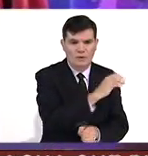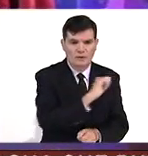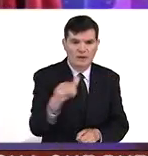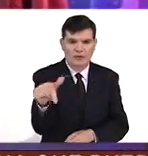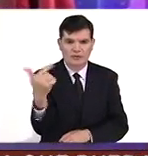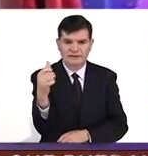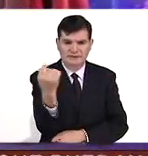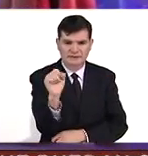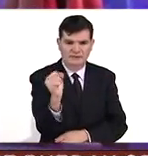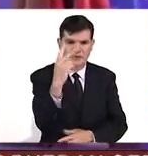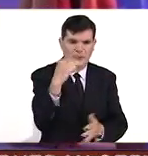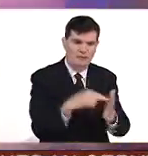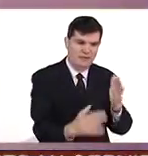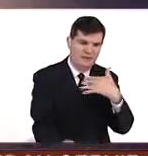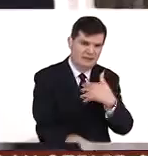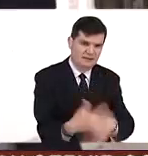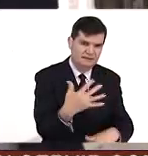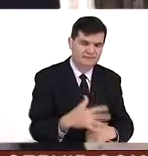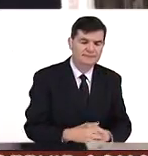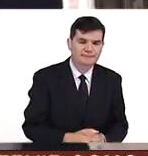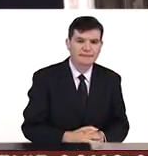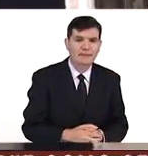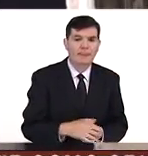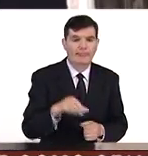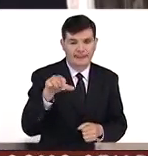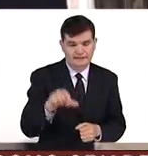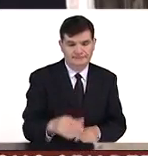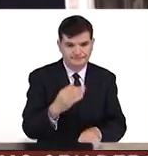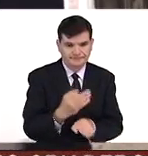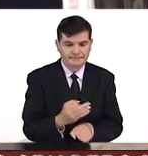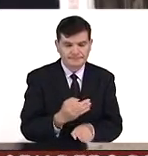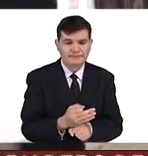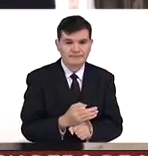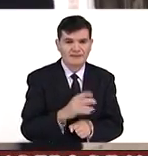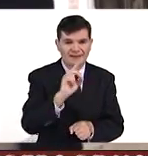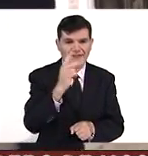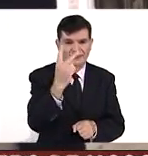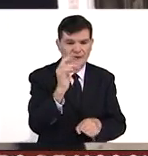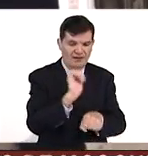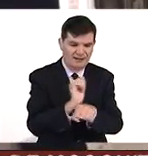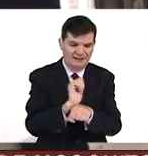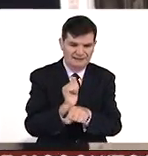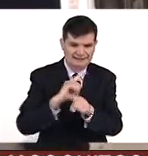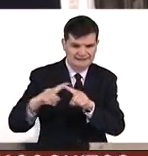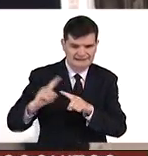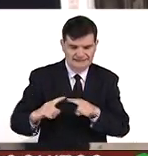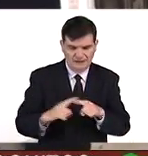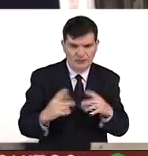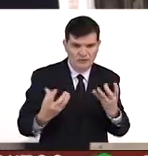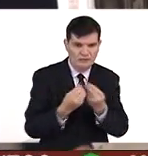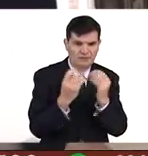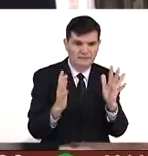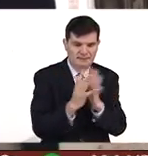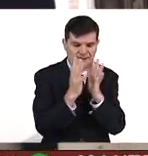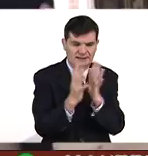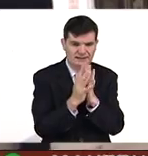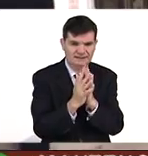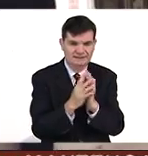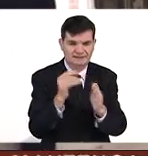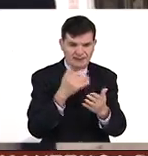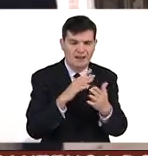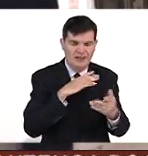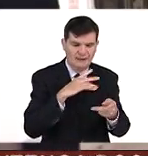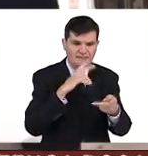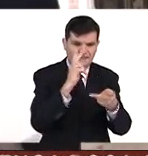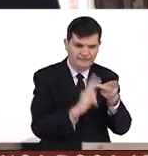de septiembre del 2015. En esta ocasión son 32 artistas participando, hubo una